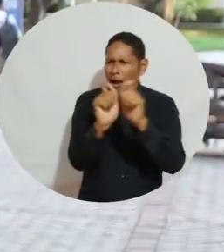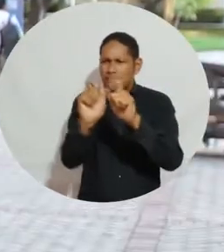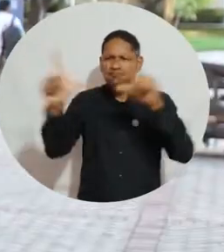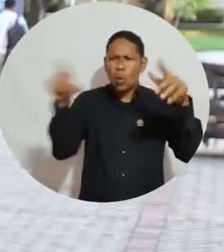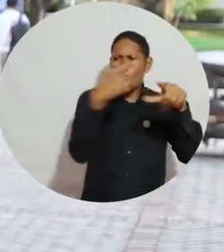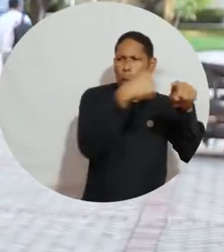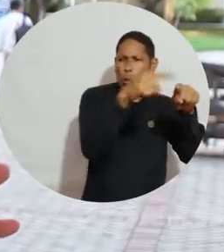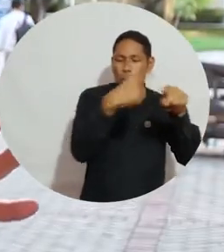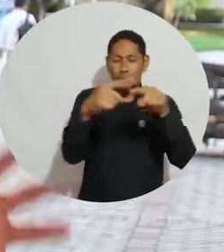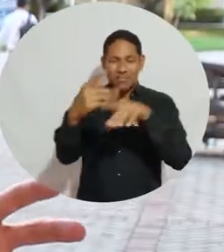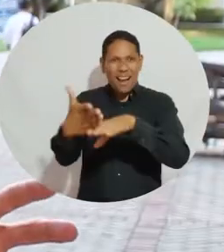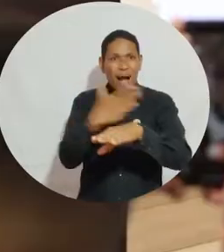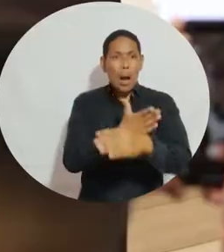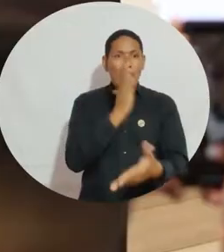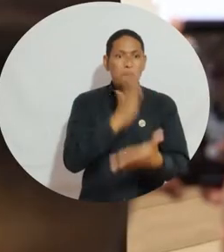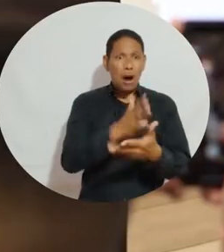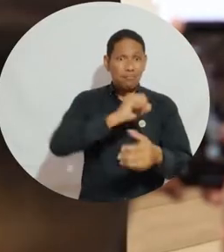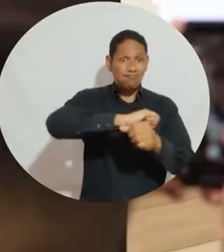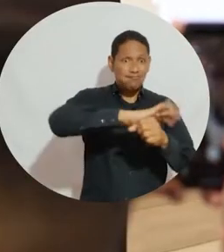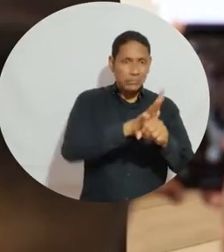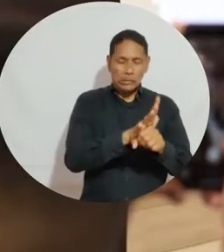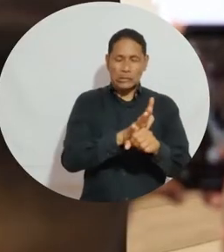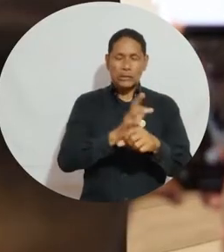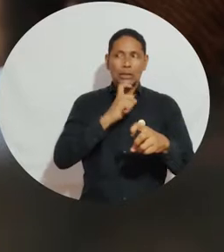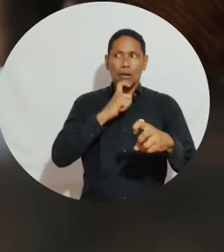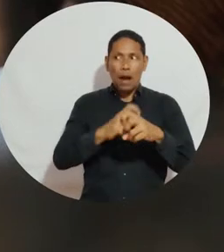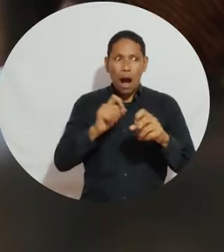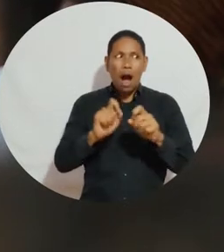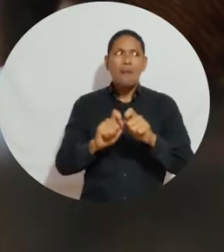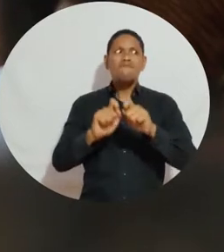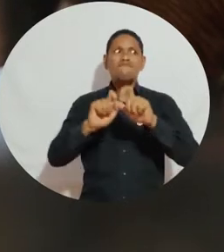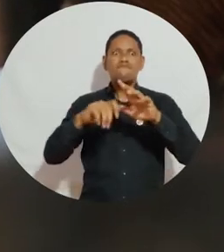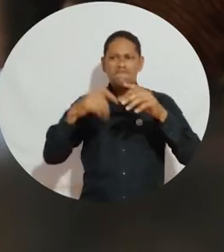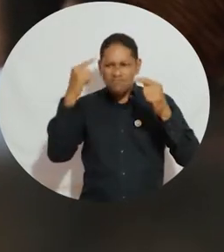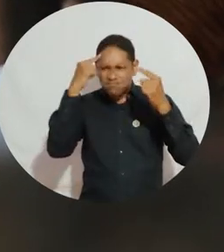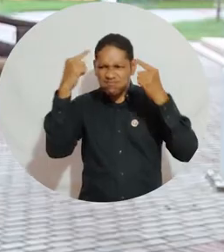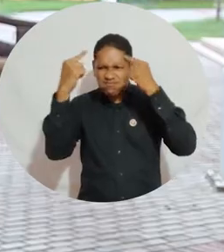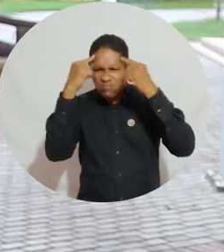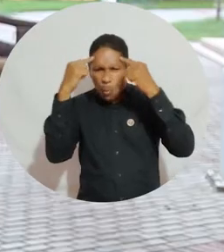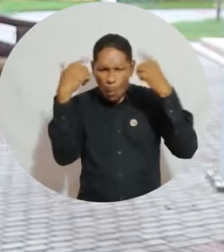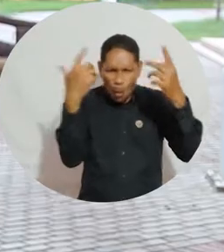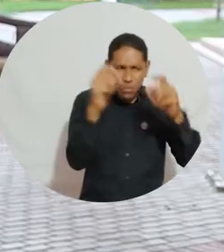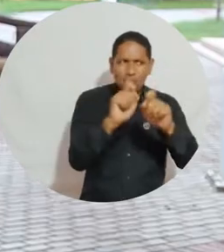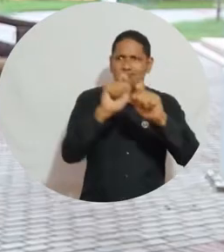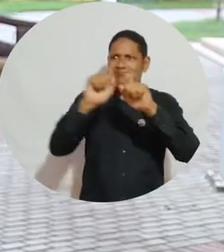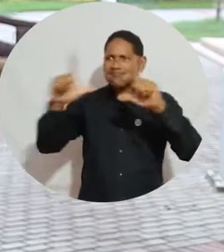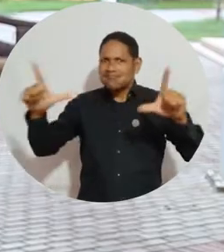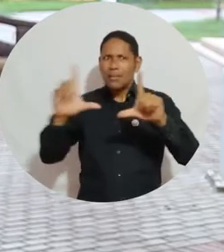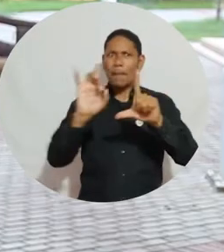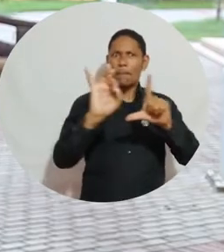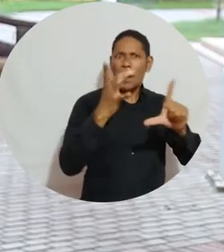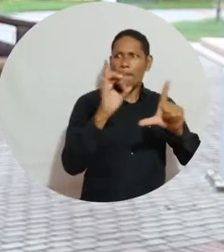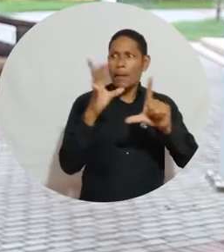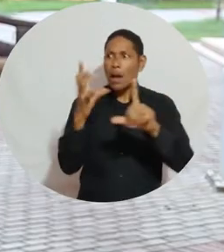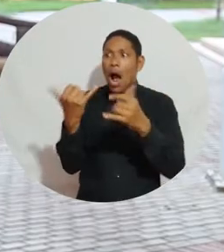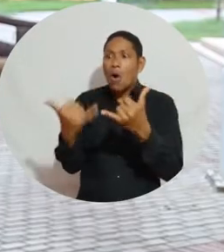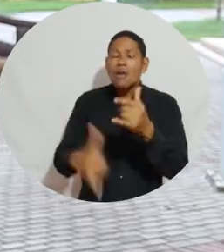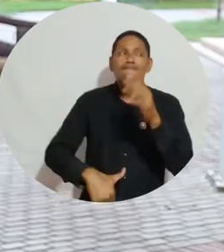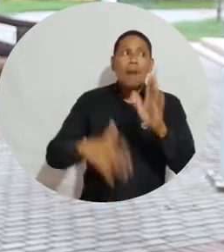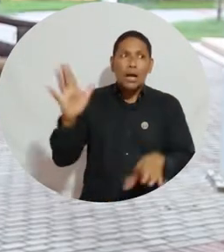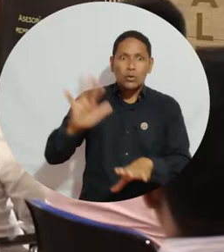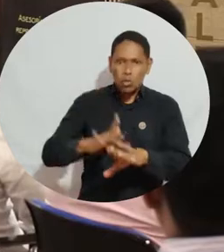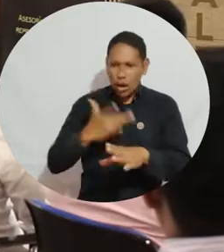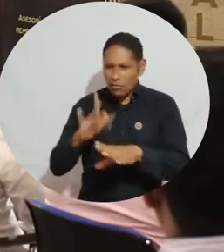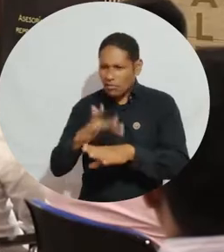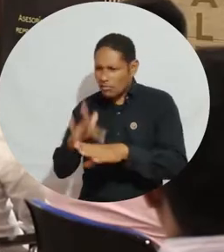digitales y así como la pandemia mostró como en la jurisdicción penal es la que mejor funciona con todo esto de la